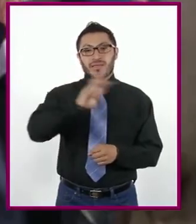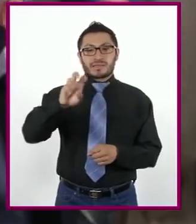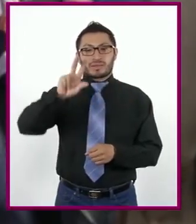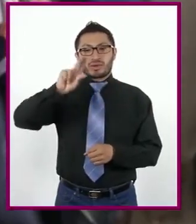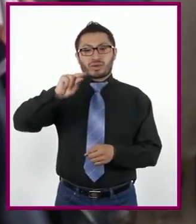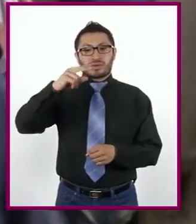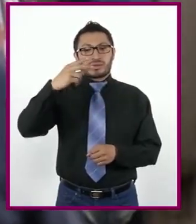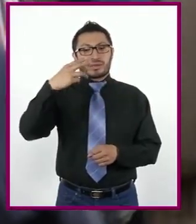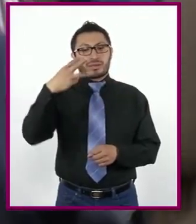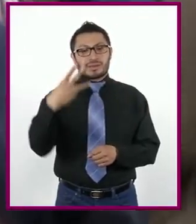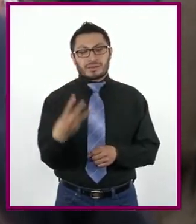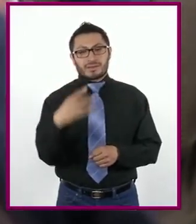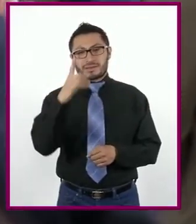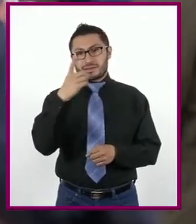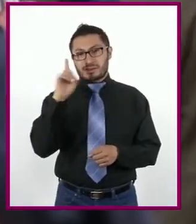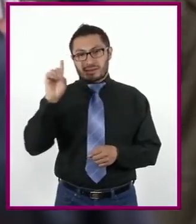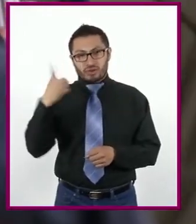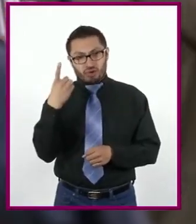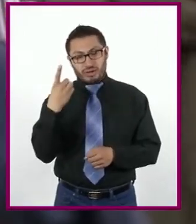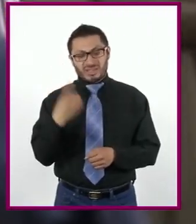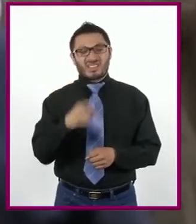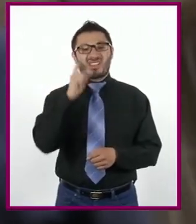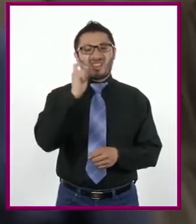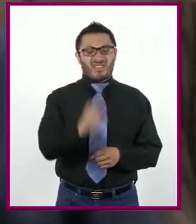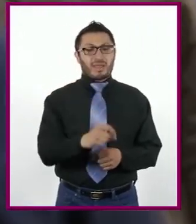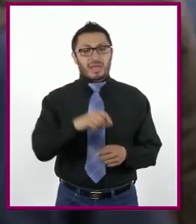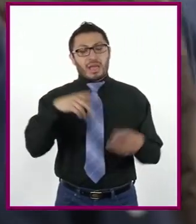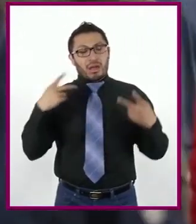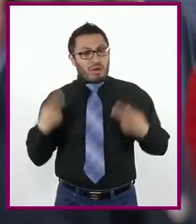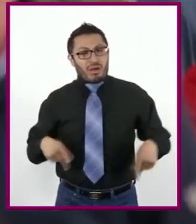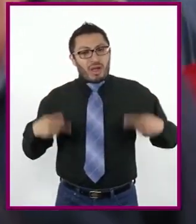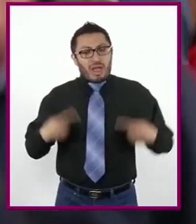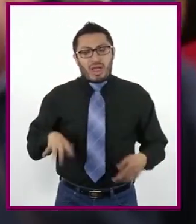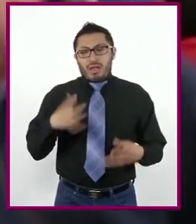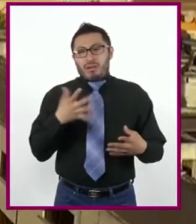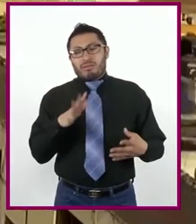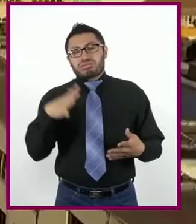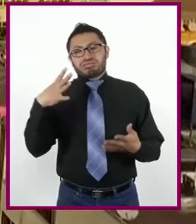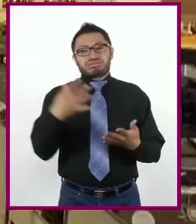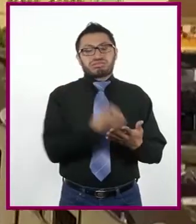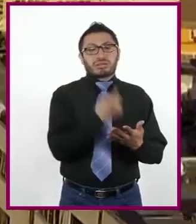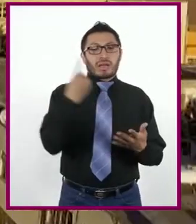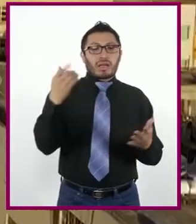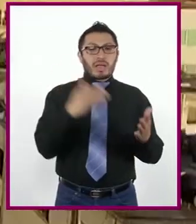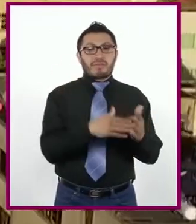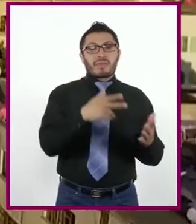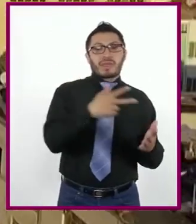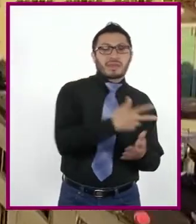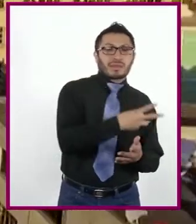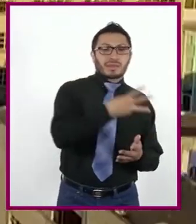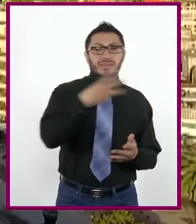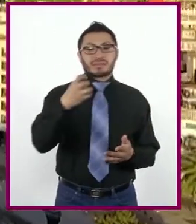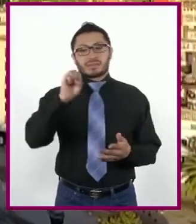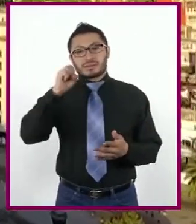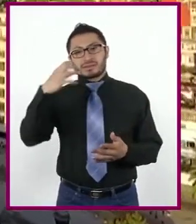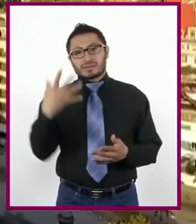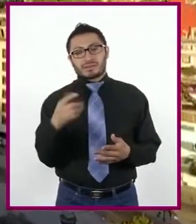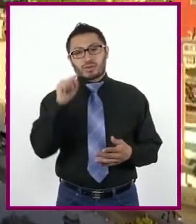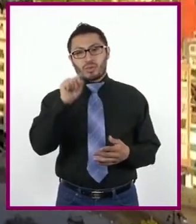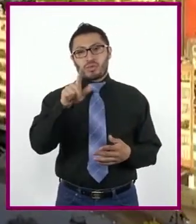dólares. Es decir, el promedio de la población gana aproximadamente 1.365